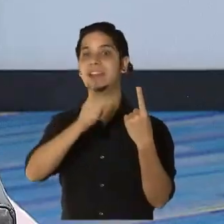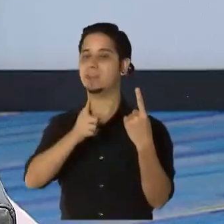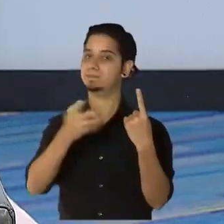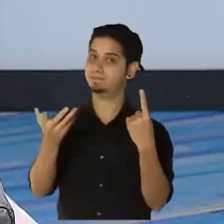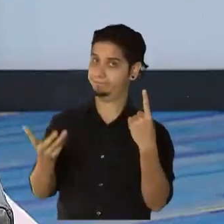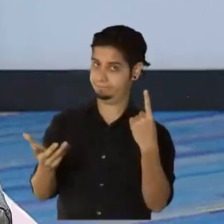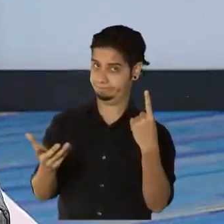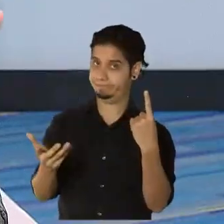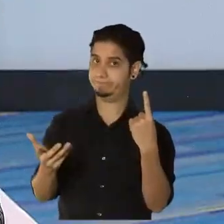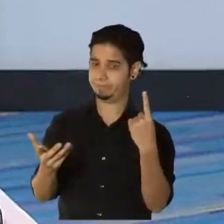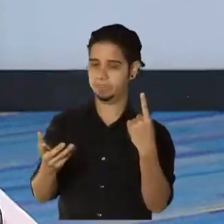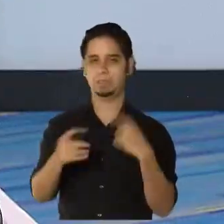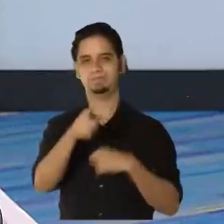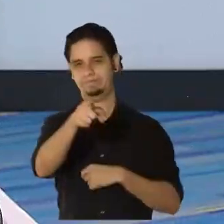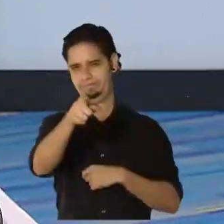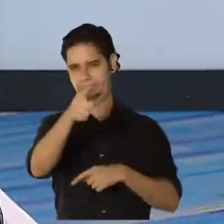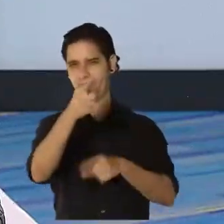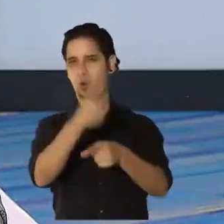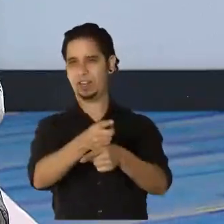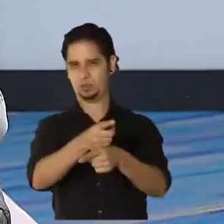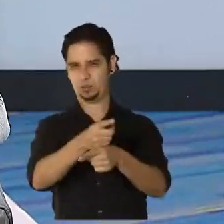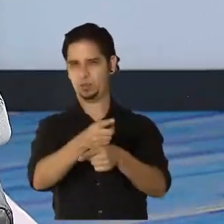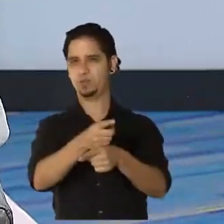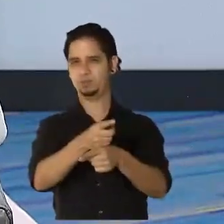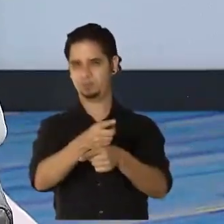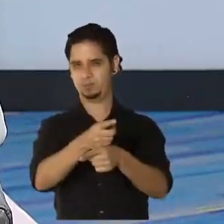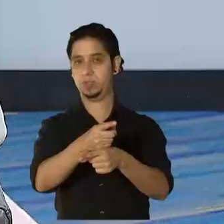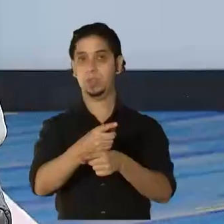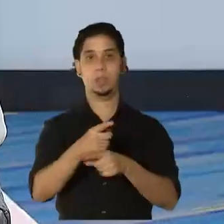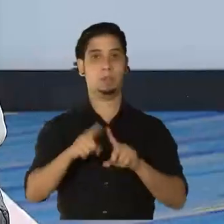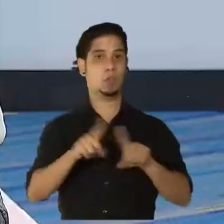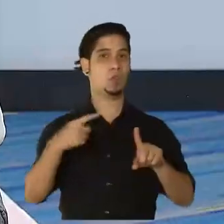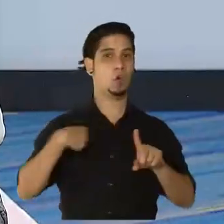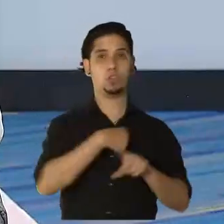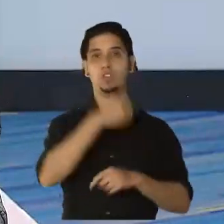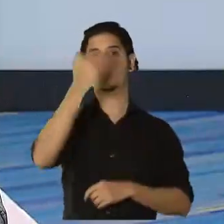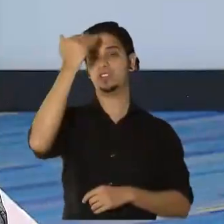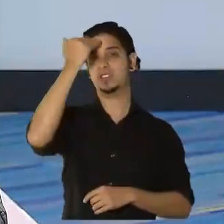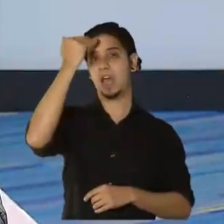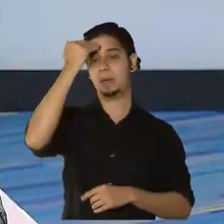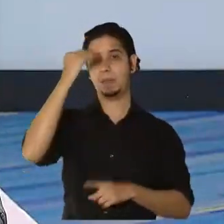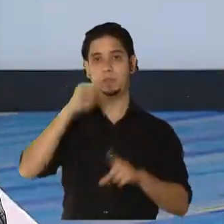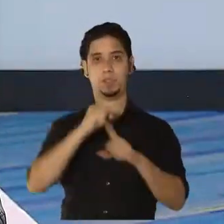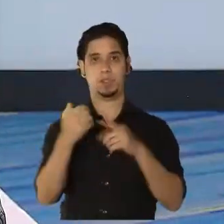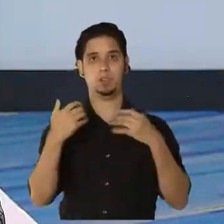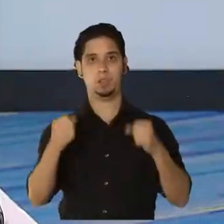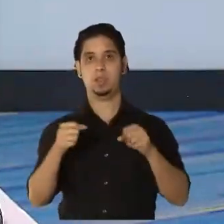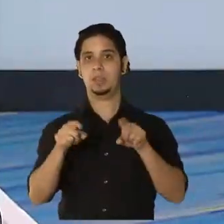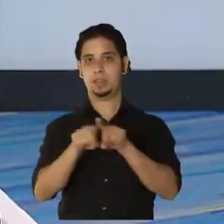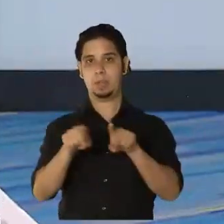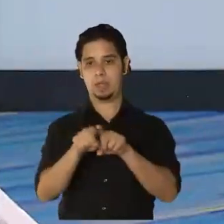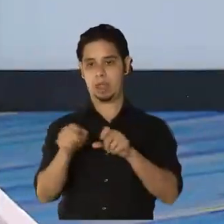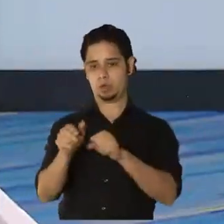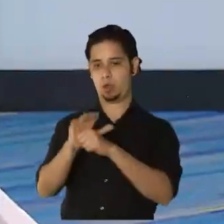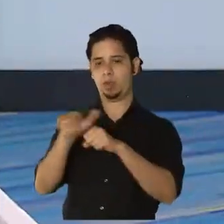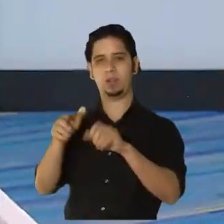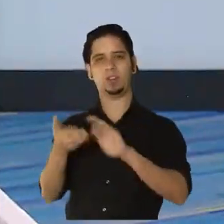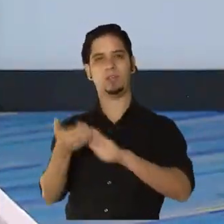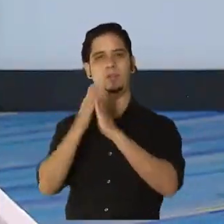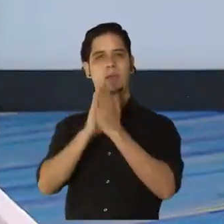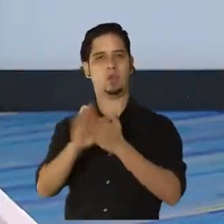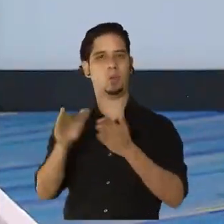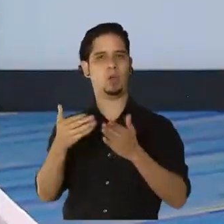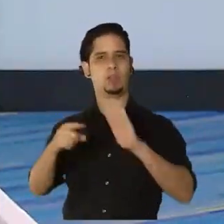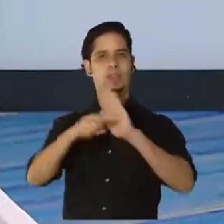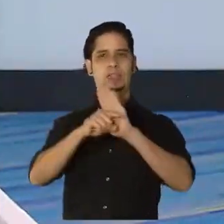Claro, pero en parte sabemos que hay un asunto de salud pública, hemos criminalizado un poco el COVID, así que uno